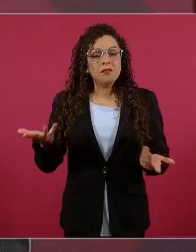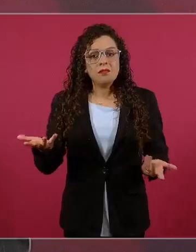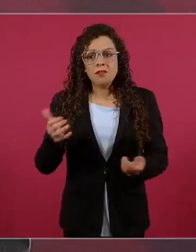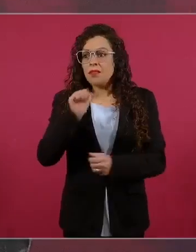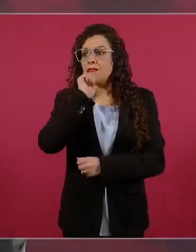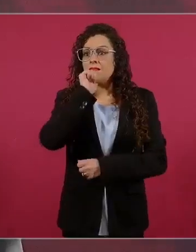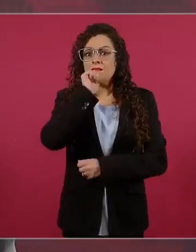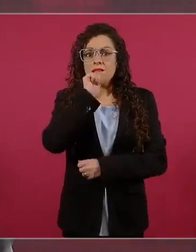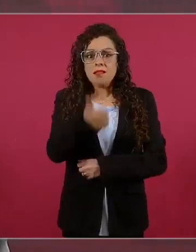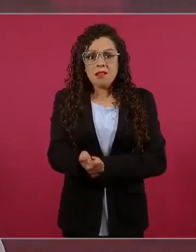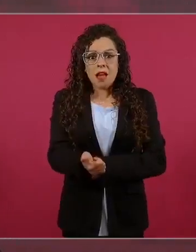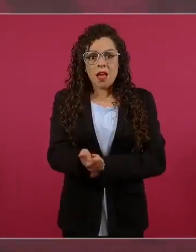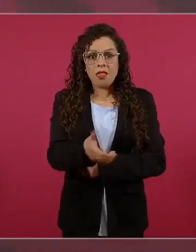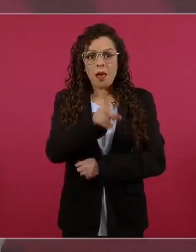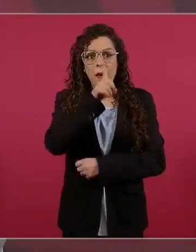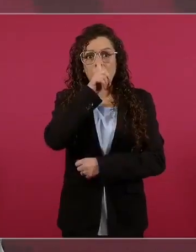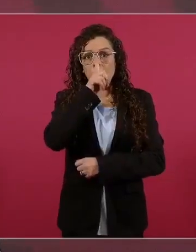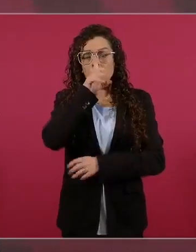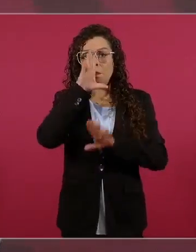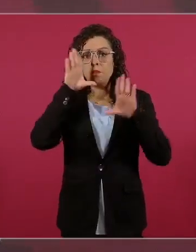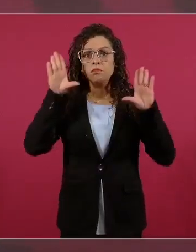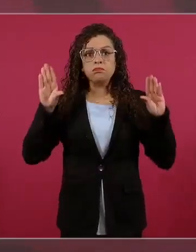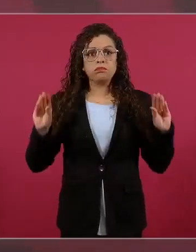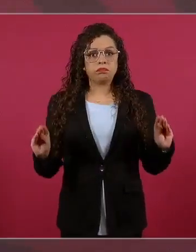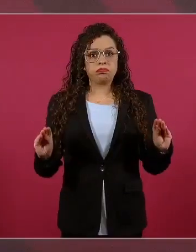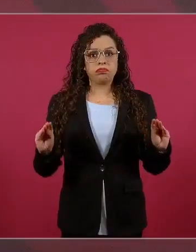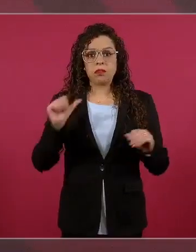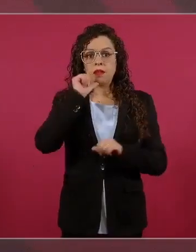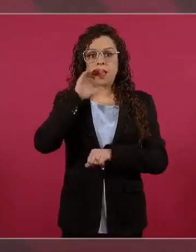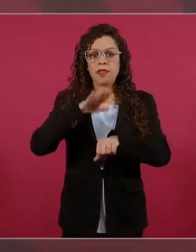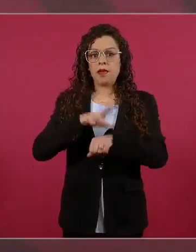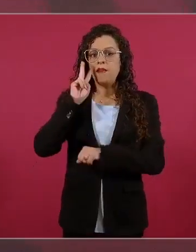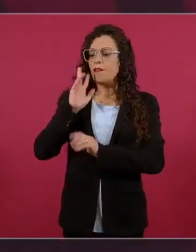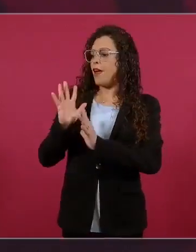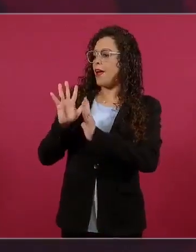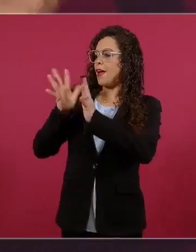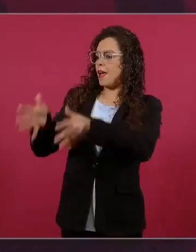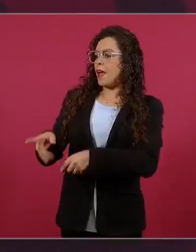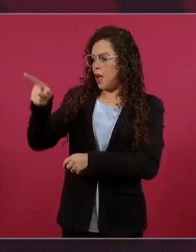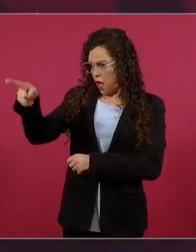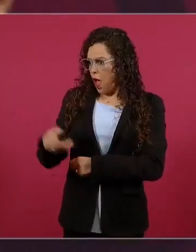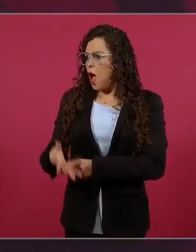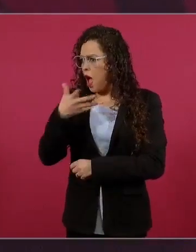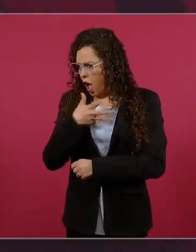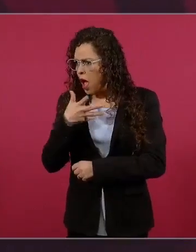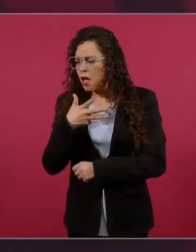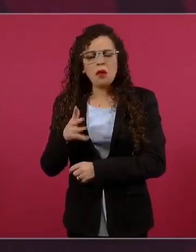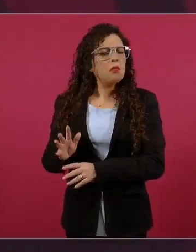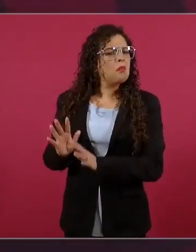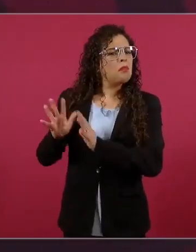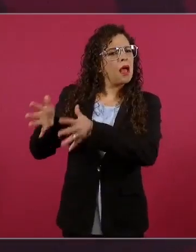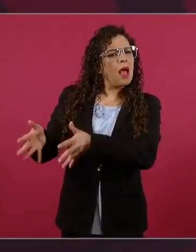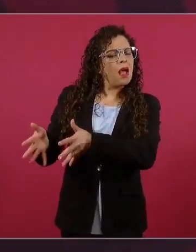en un florero, en un adorno y además se